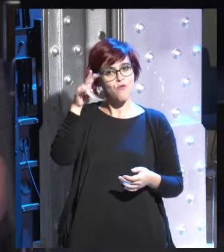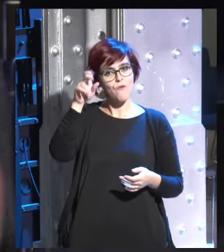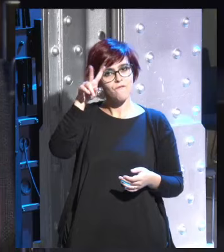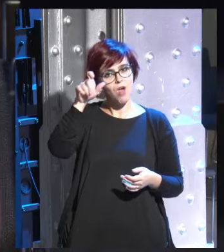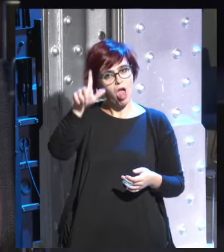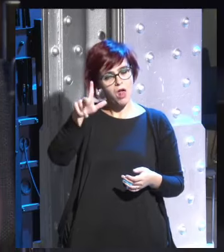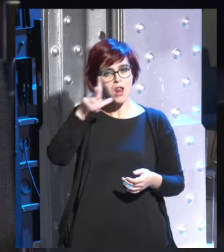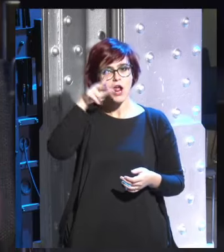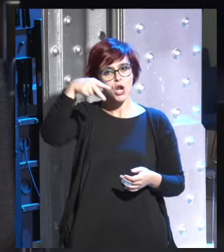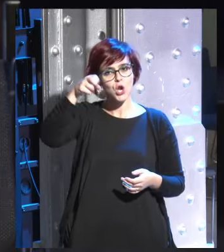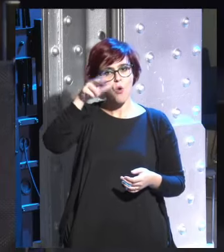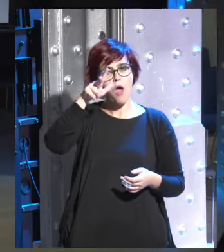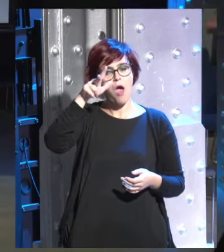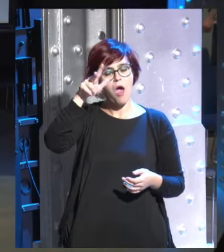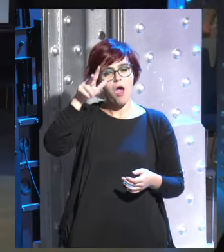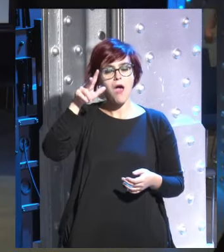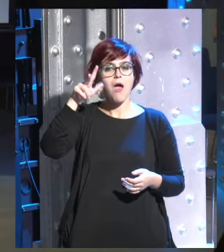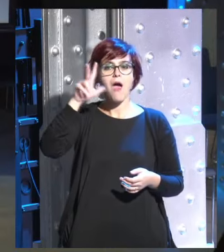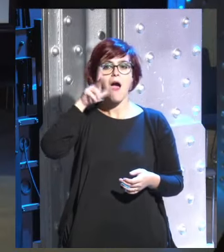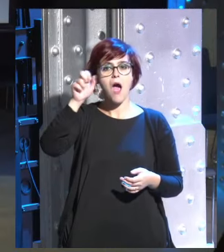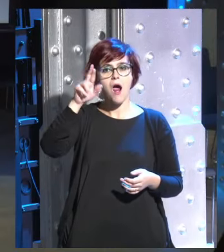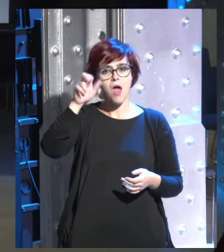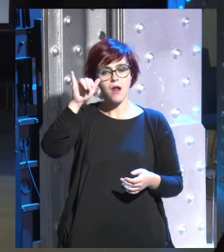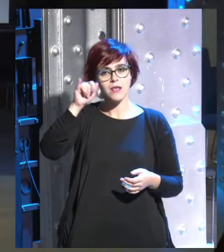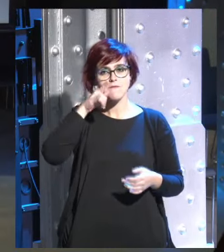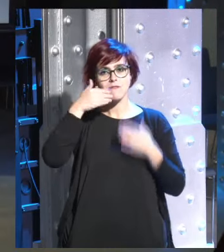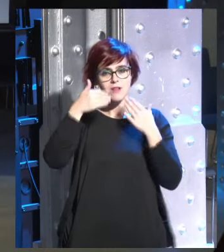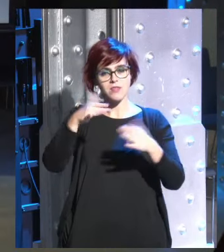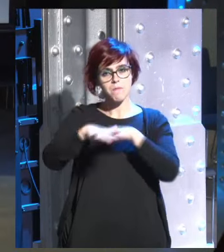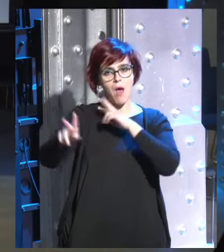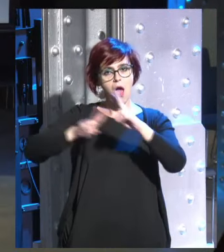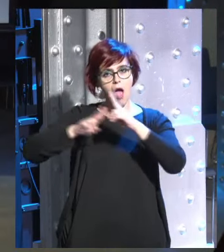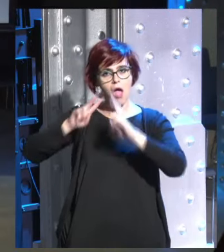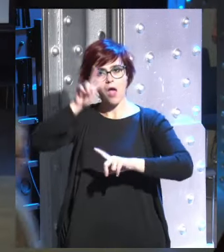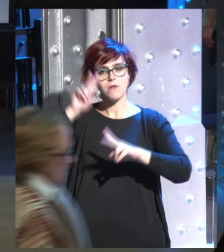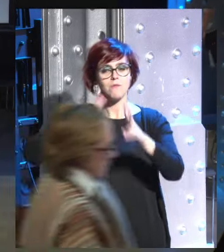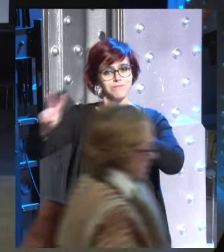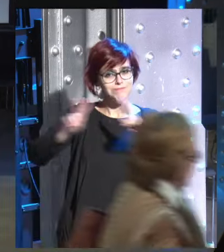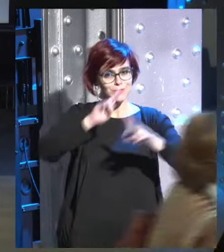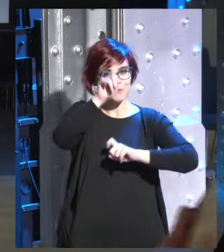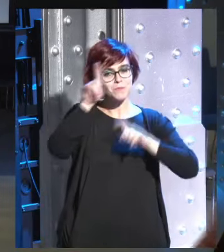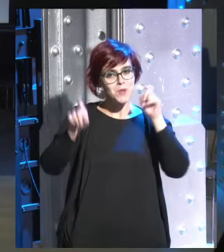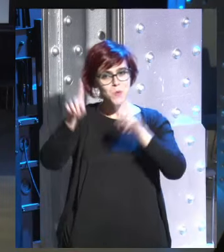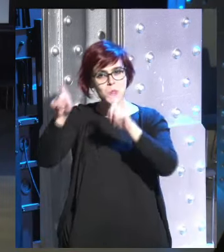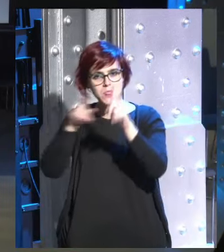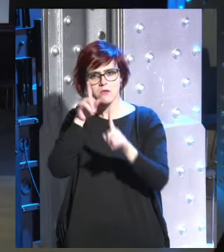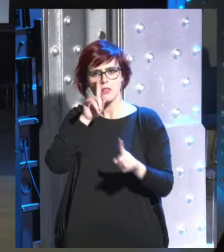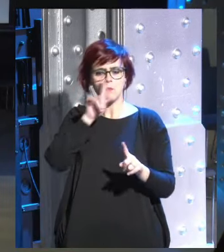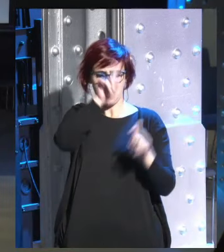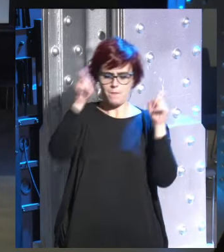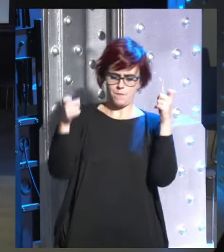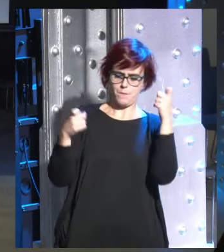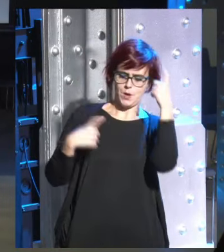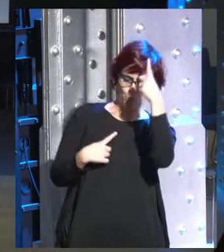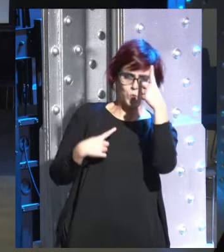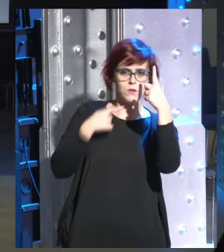muchísimo que haya estado con nosotros aquí respondiéndonos y abriéndonos otras preguntas y enseñándonos a preguntarnos quiénes